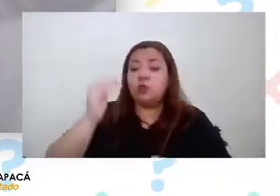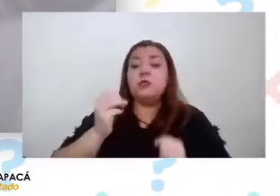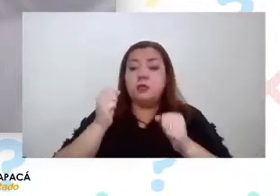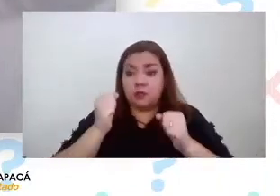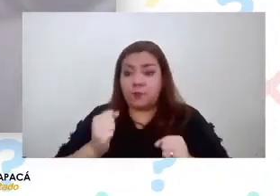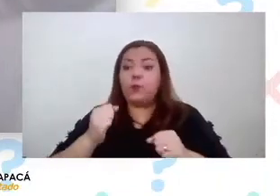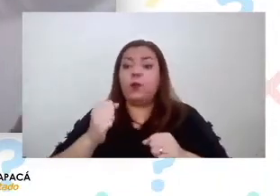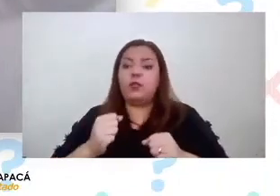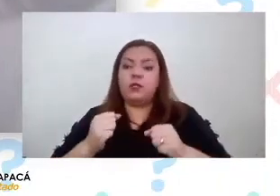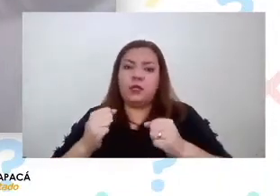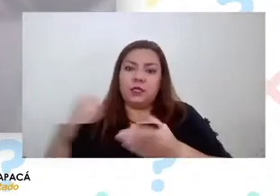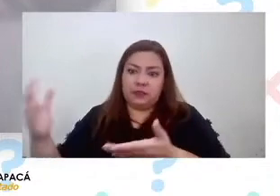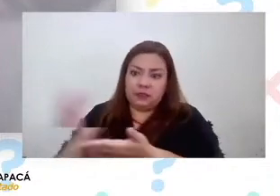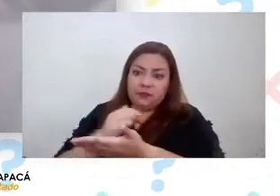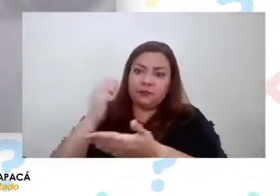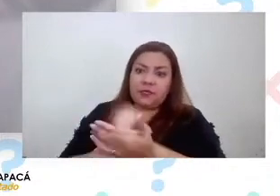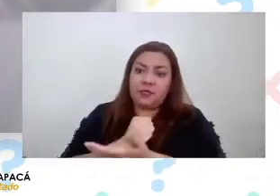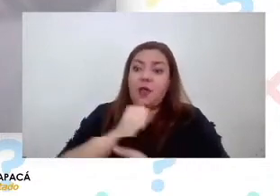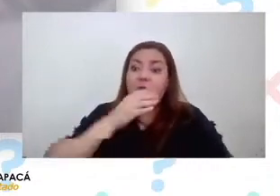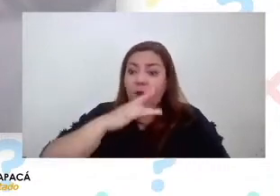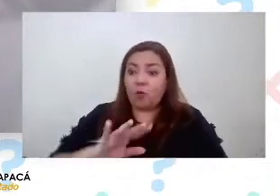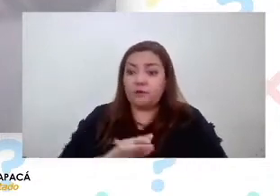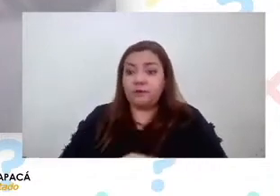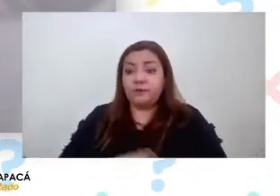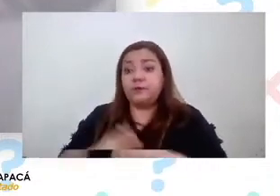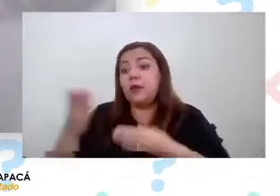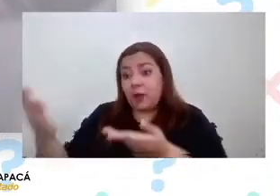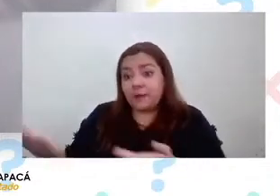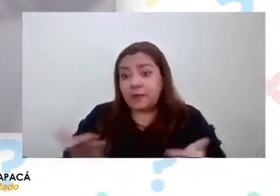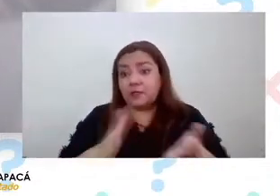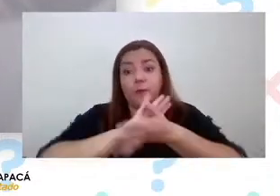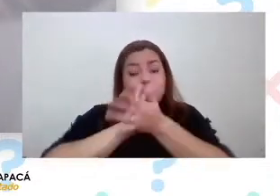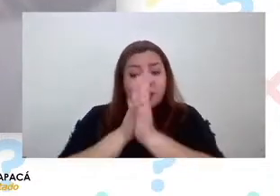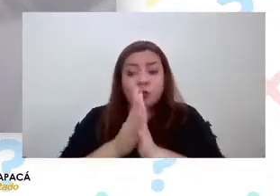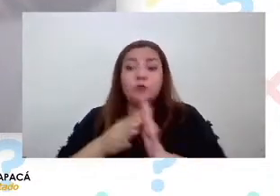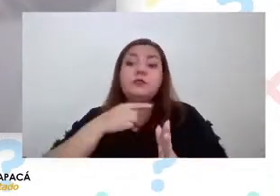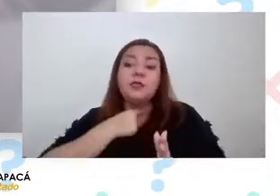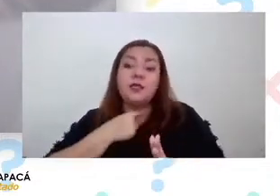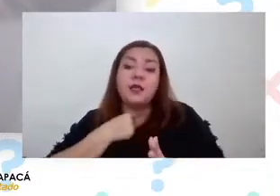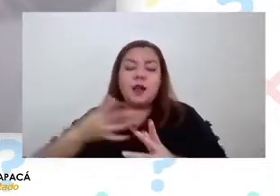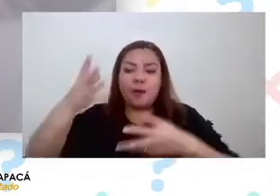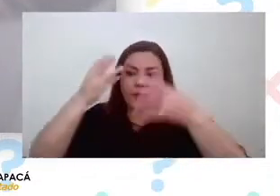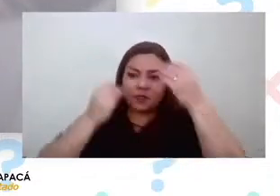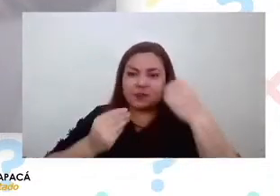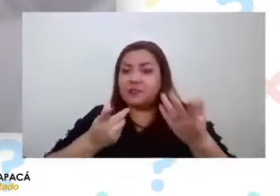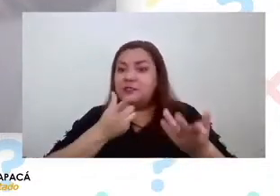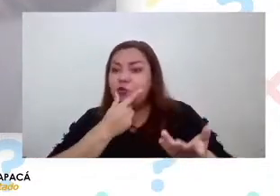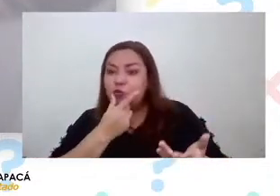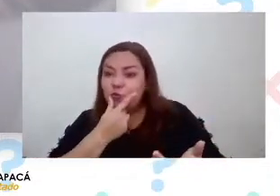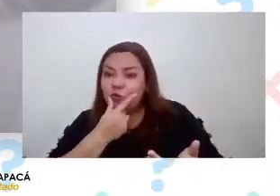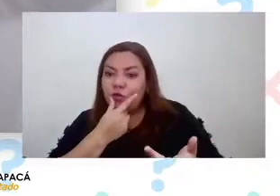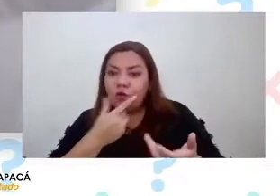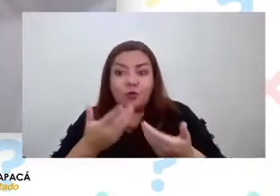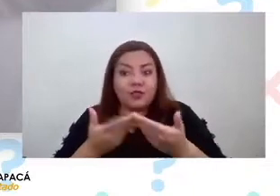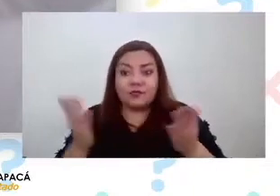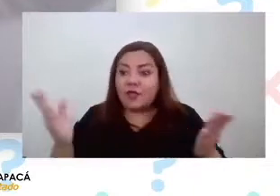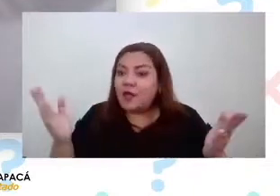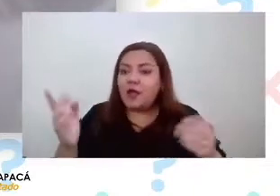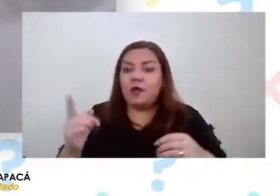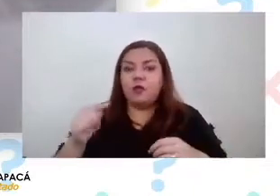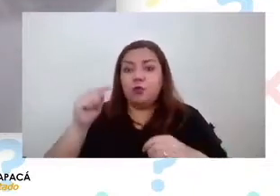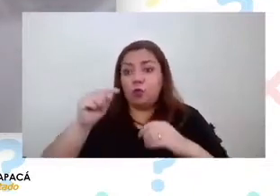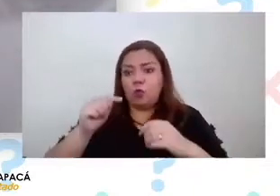invitación para todos y si quieren aprender y si tienen dudas lo que sea nos escriben o nos vienen a